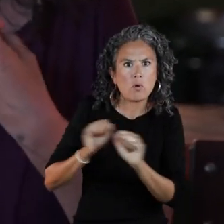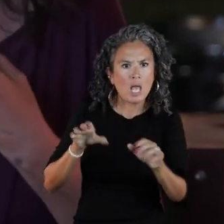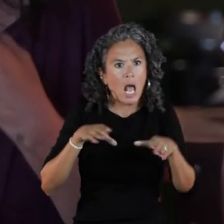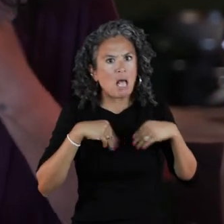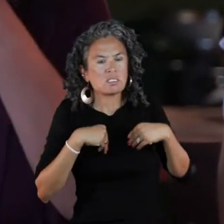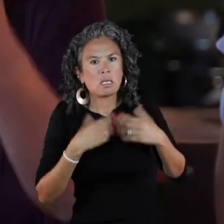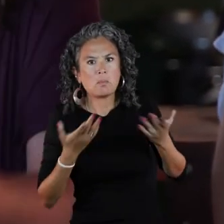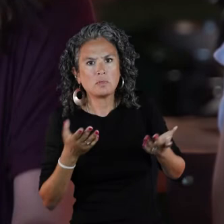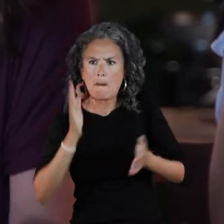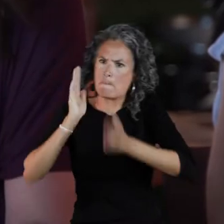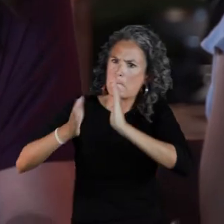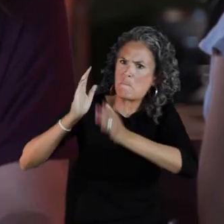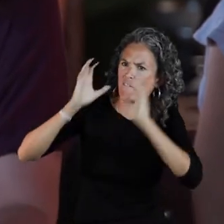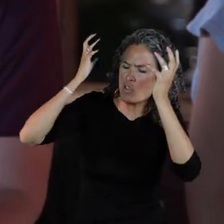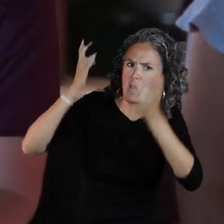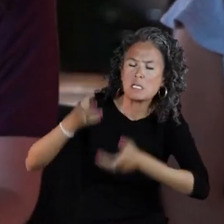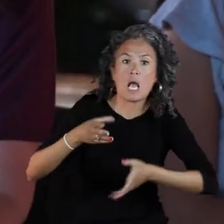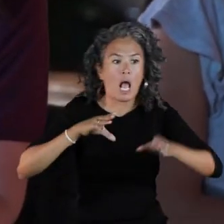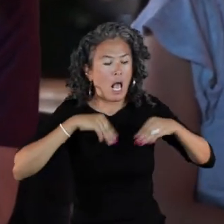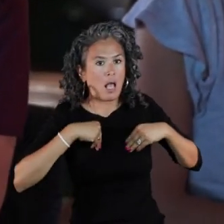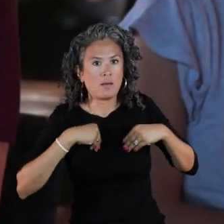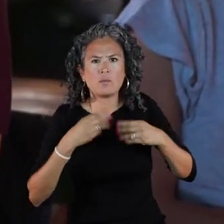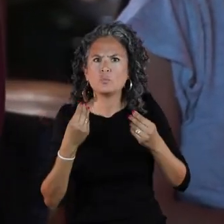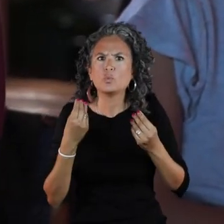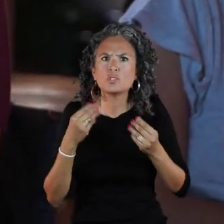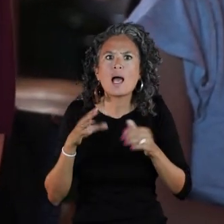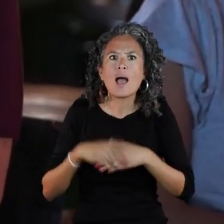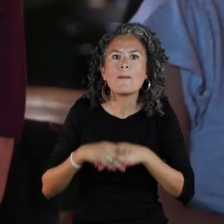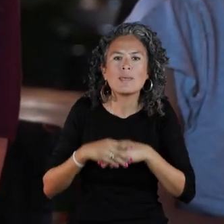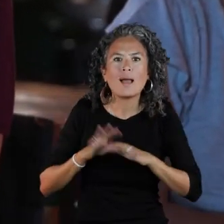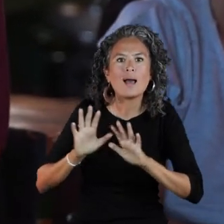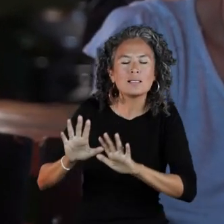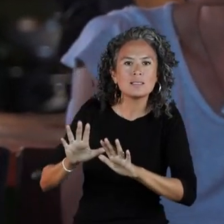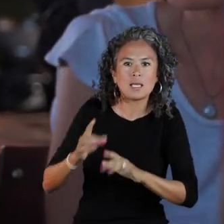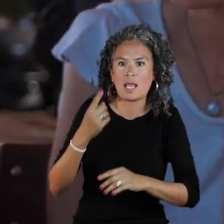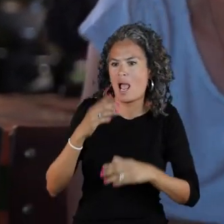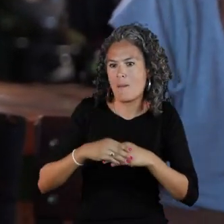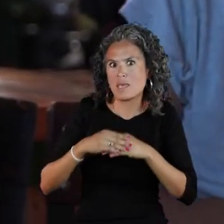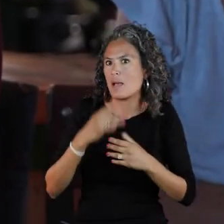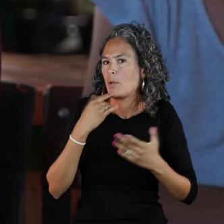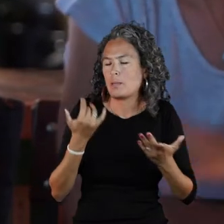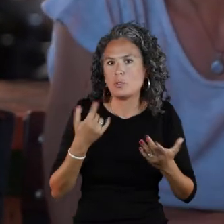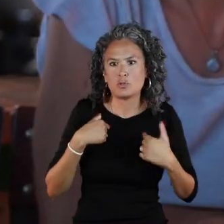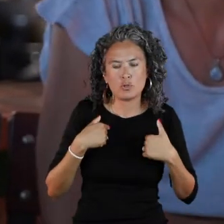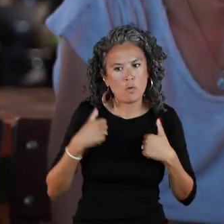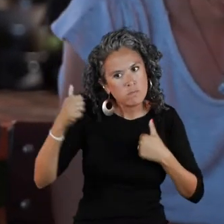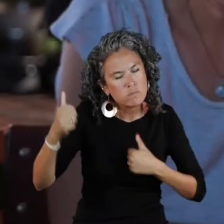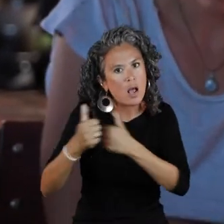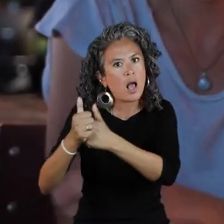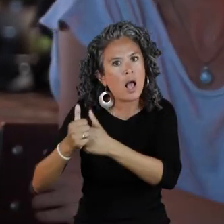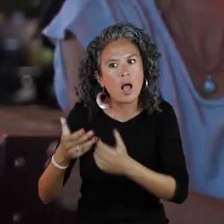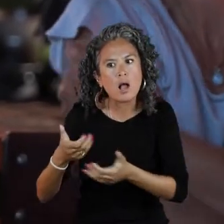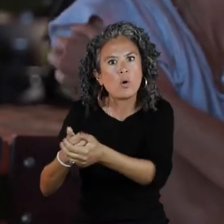podía realmente aceptar ser violentada. Y me pasaba mucho con mis amigas, con amigas que tuve que incluso